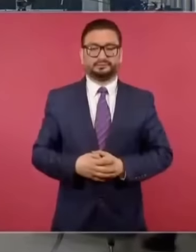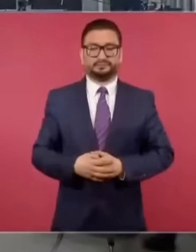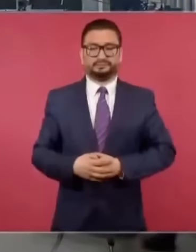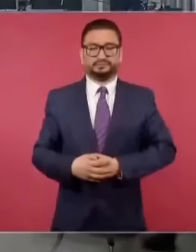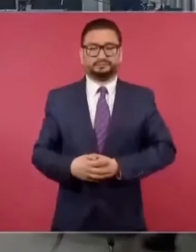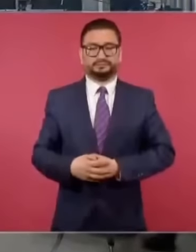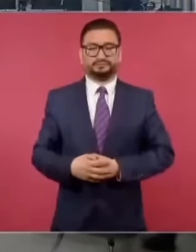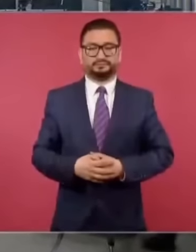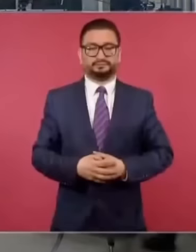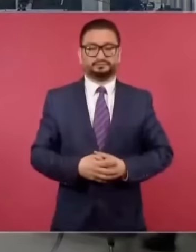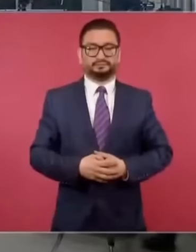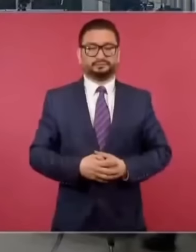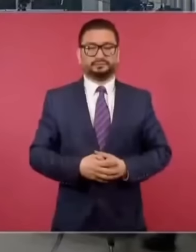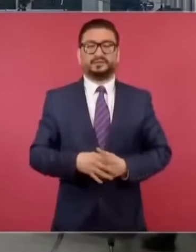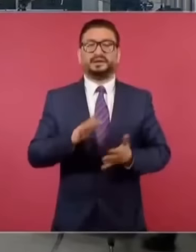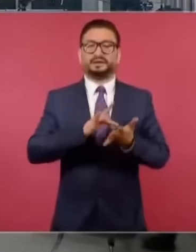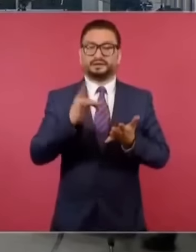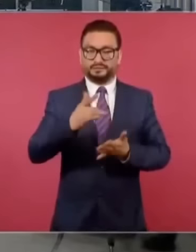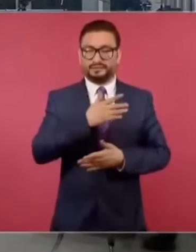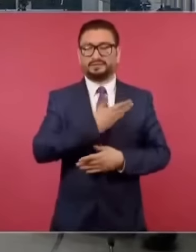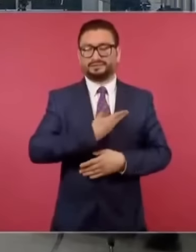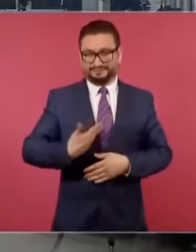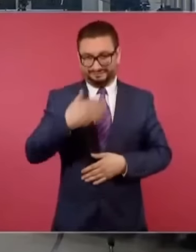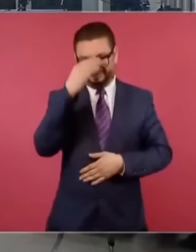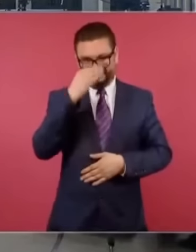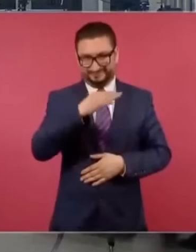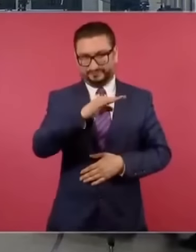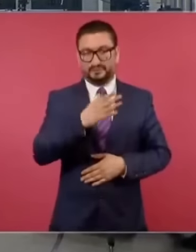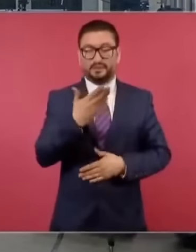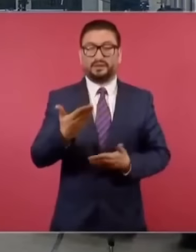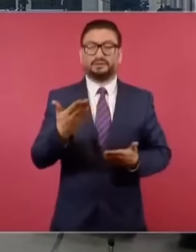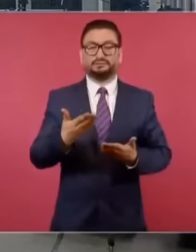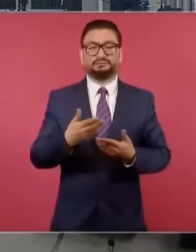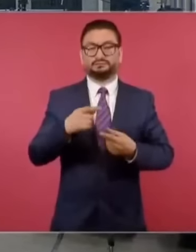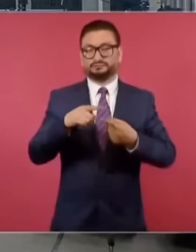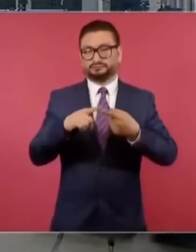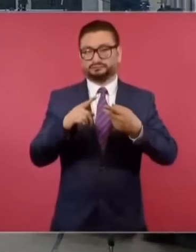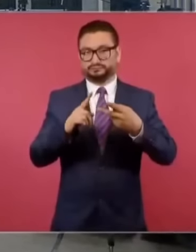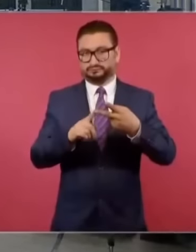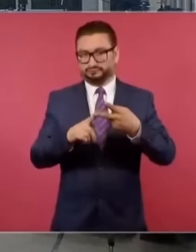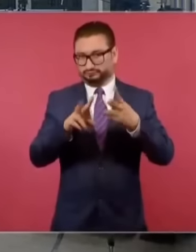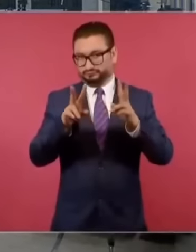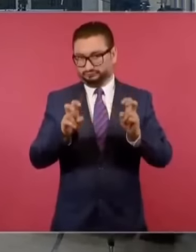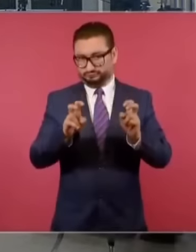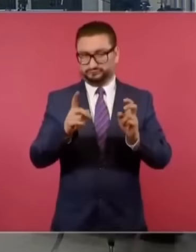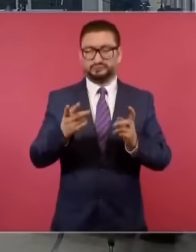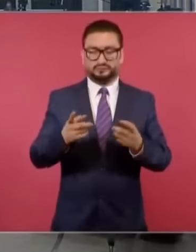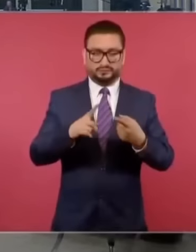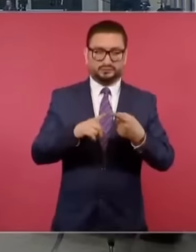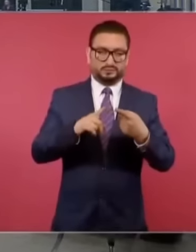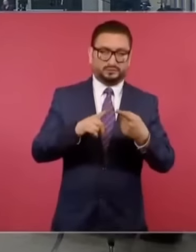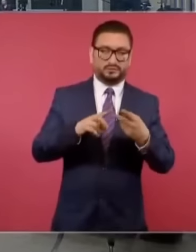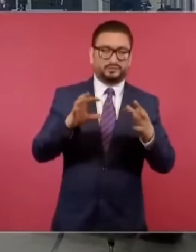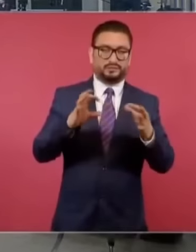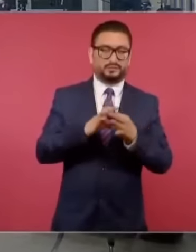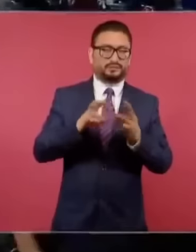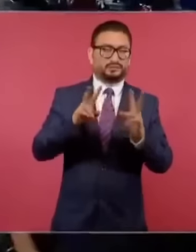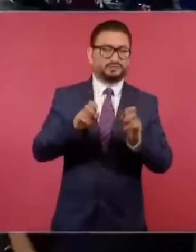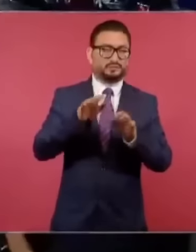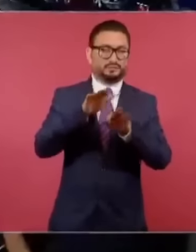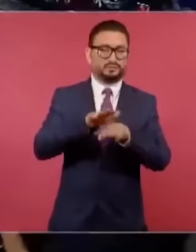Gracias, señor presidente. Son dos temas relacionados con la